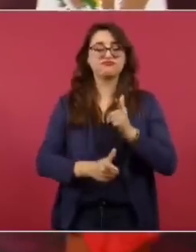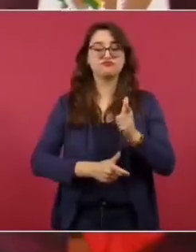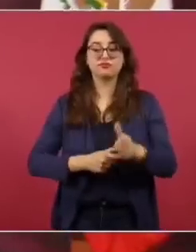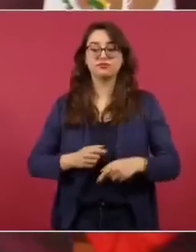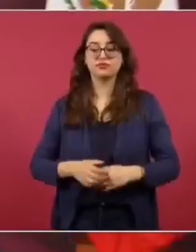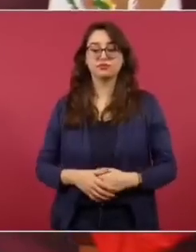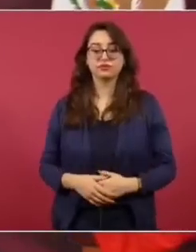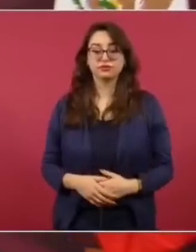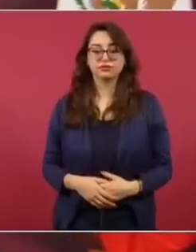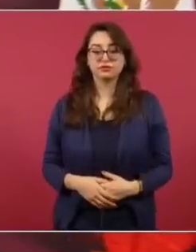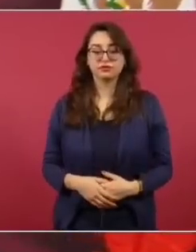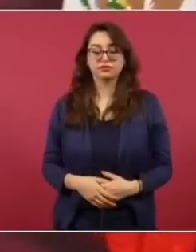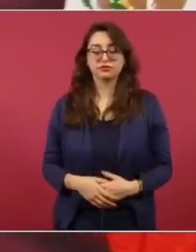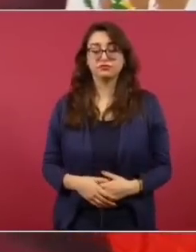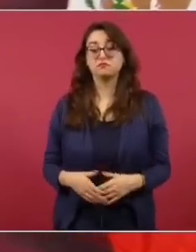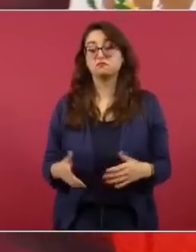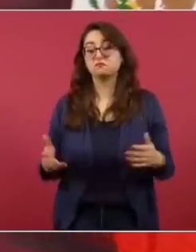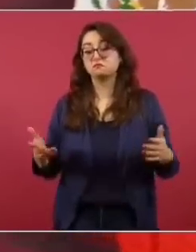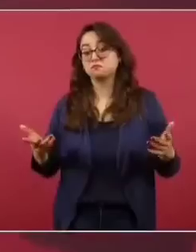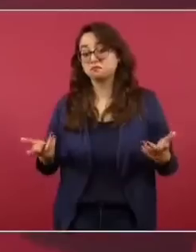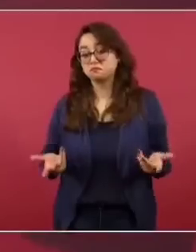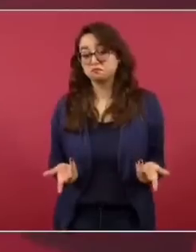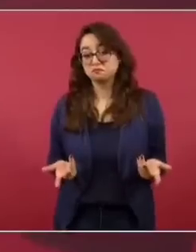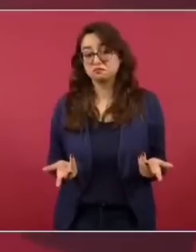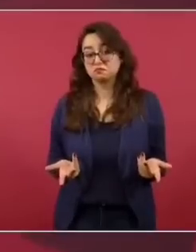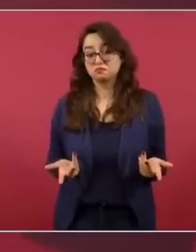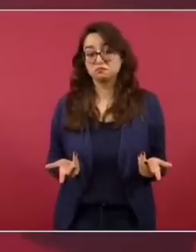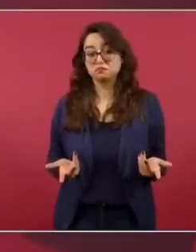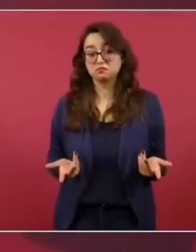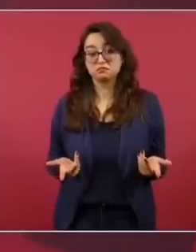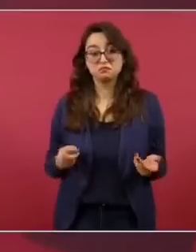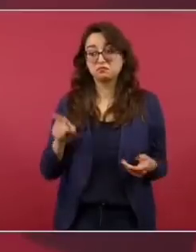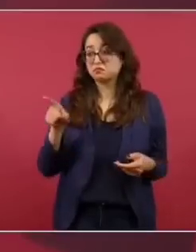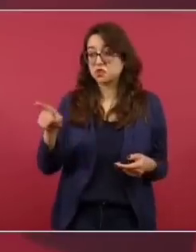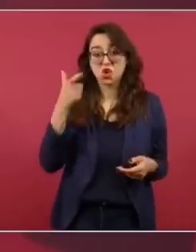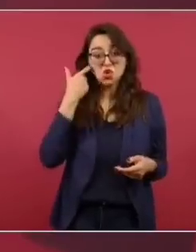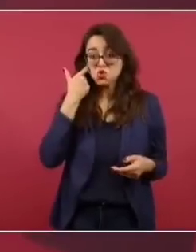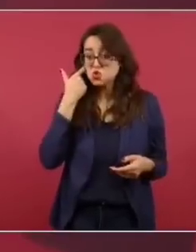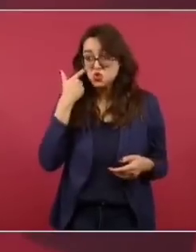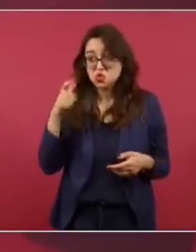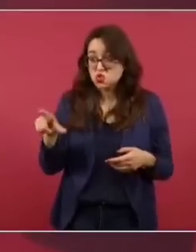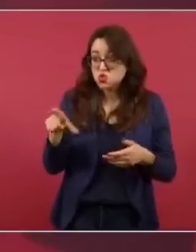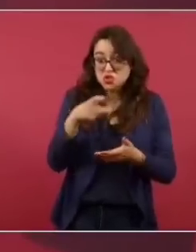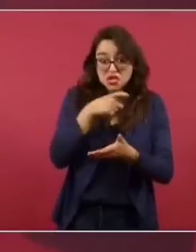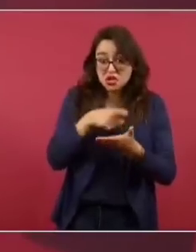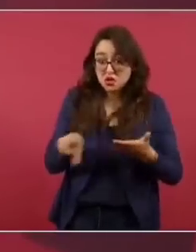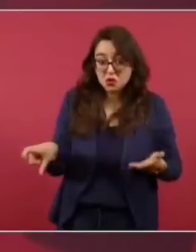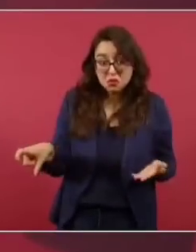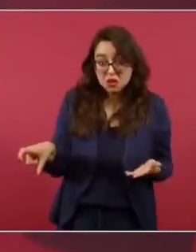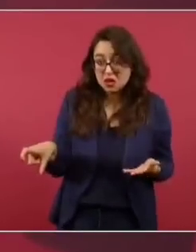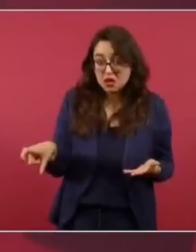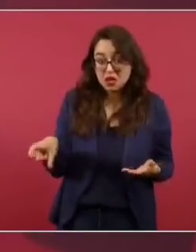Sí, entonces, si no quiere vender,